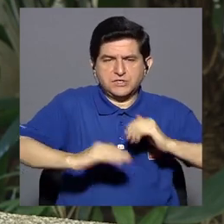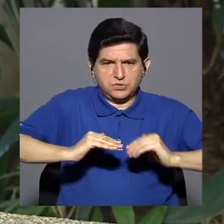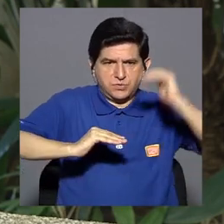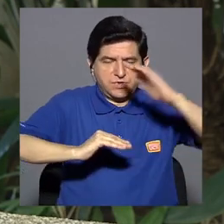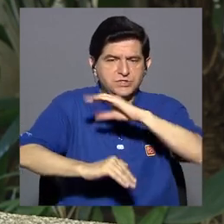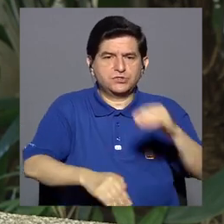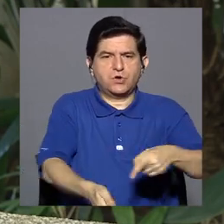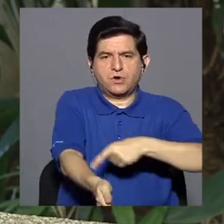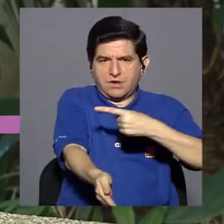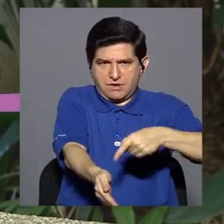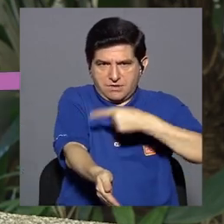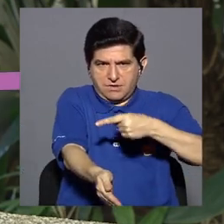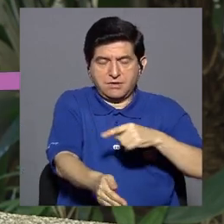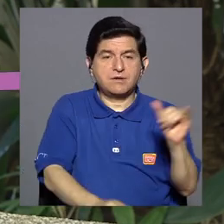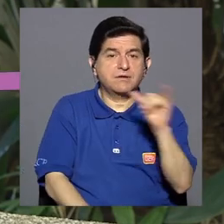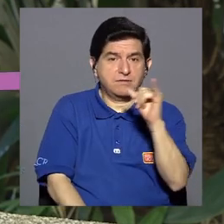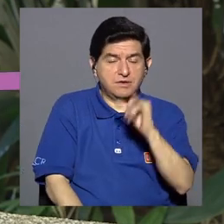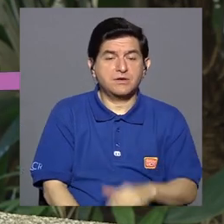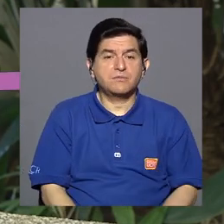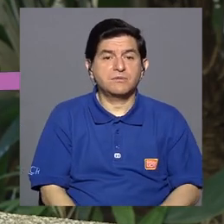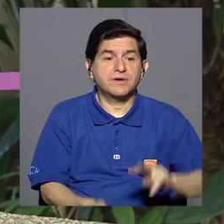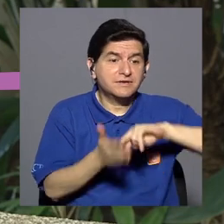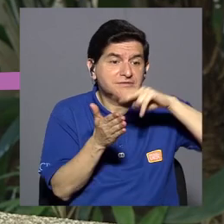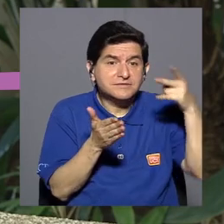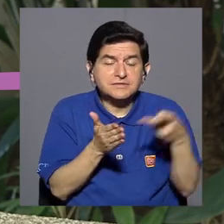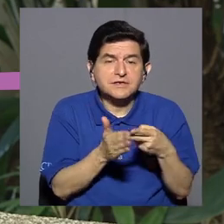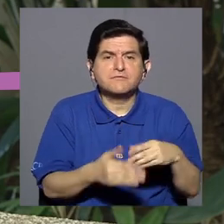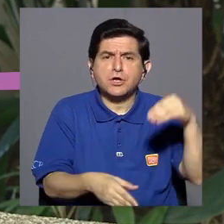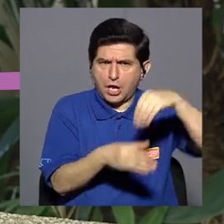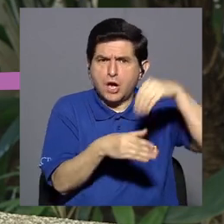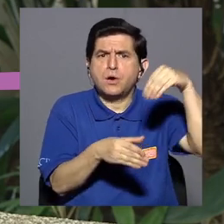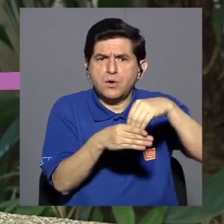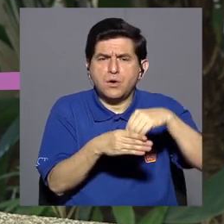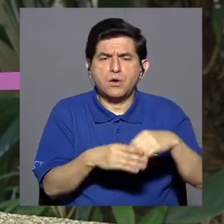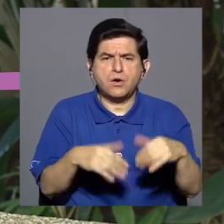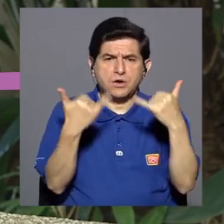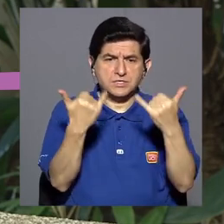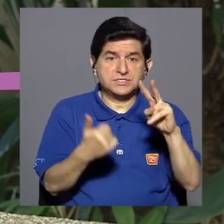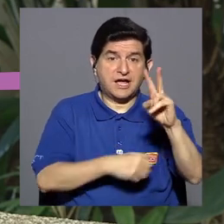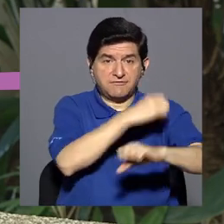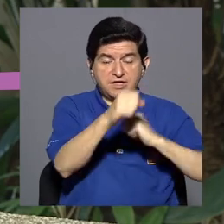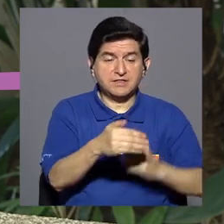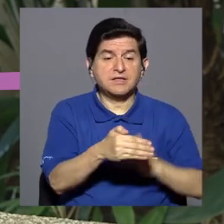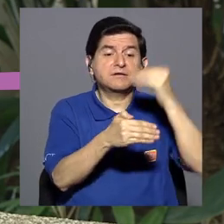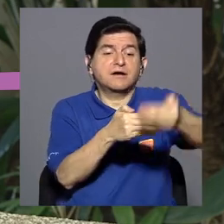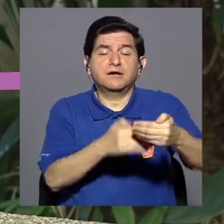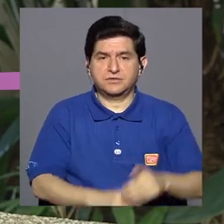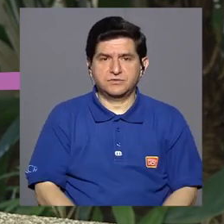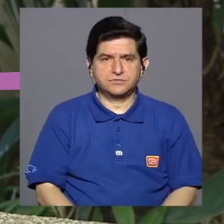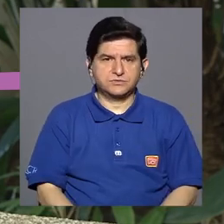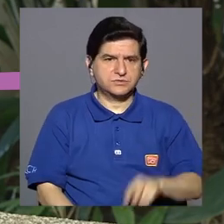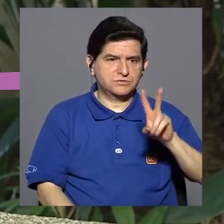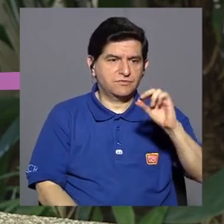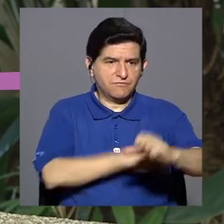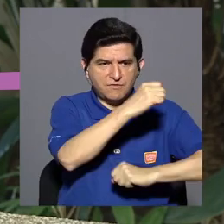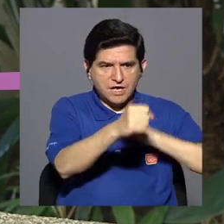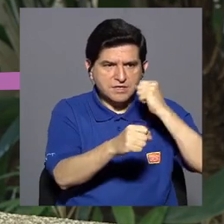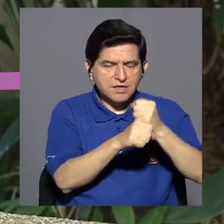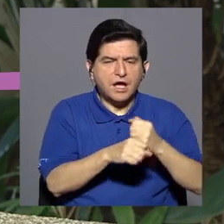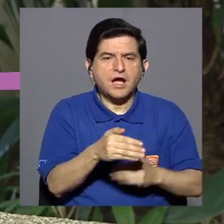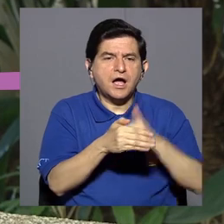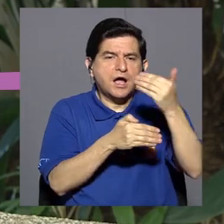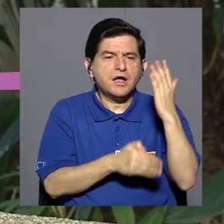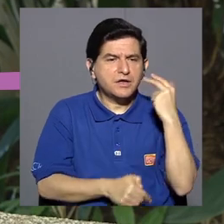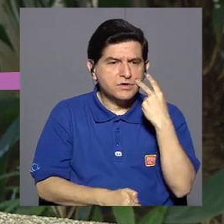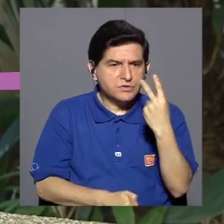sobre todo. Y con ello también genera un gran aporte, porque de esto ya pasó 20 años. Entonces, 20 años después,